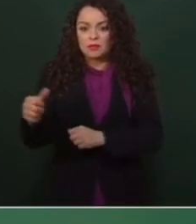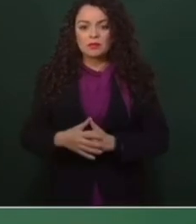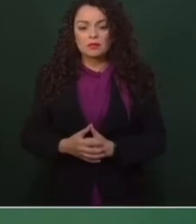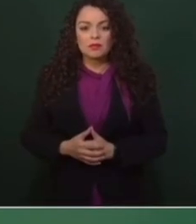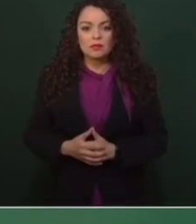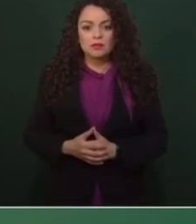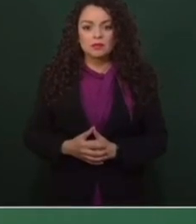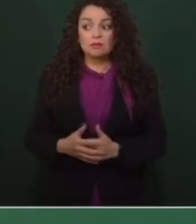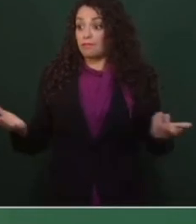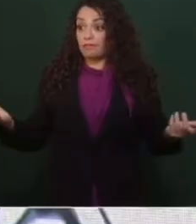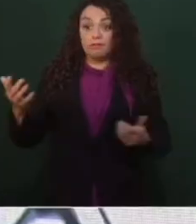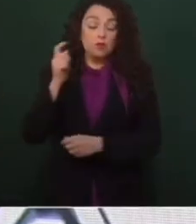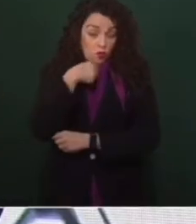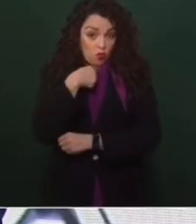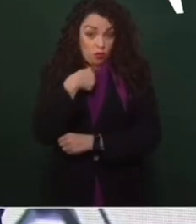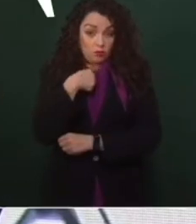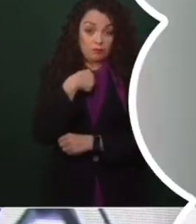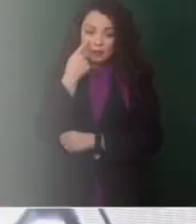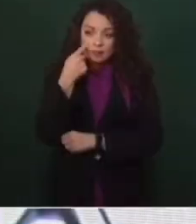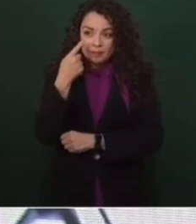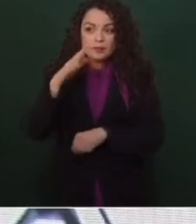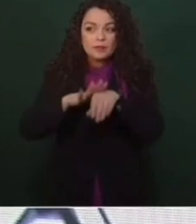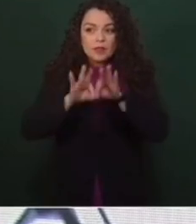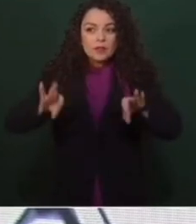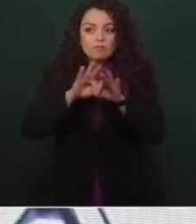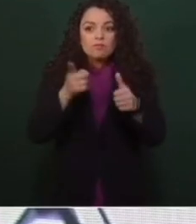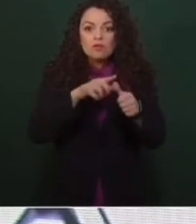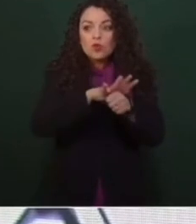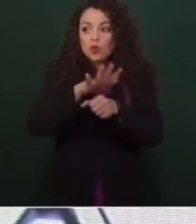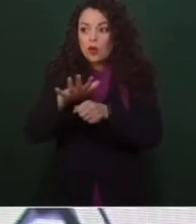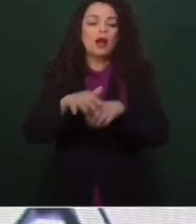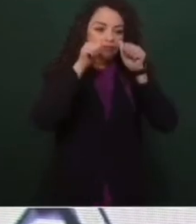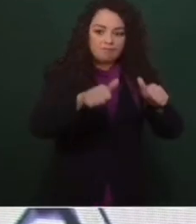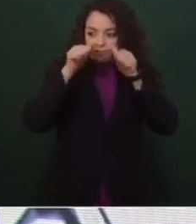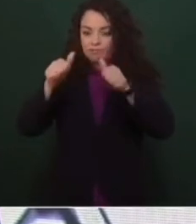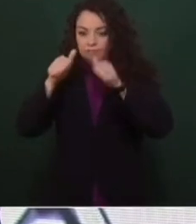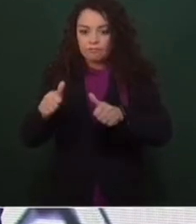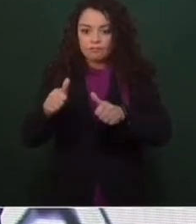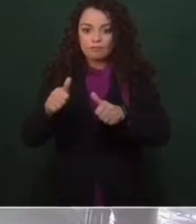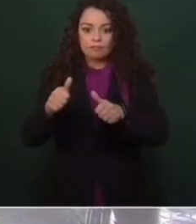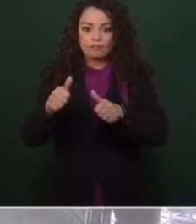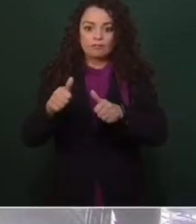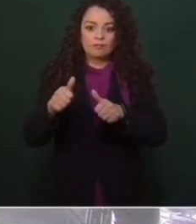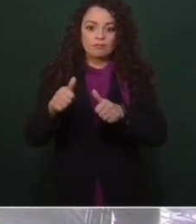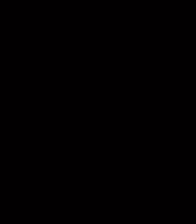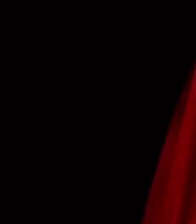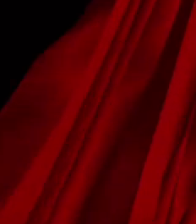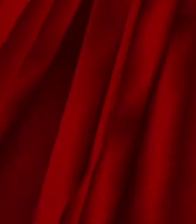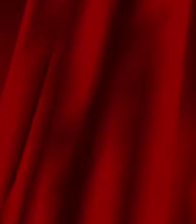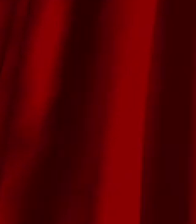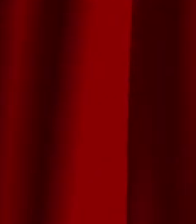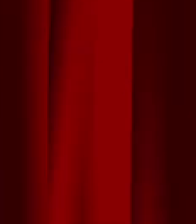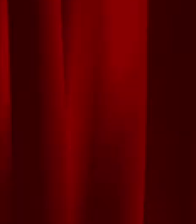y tengo yo que priorizar entonces, qué bien que lo planteas el aeropuerto no no no no no no no